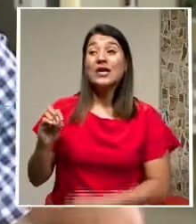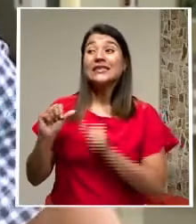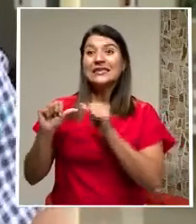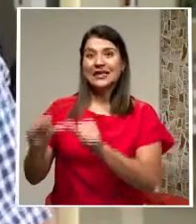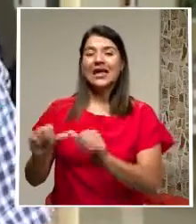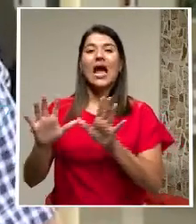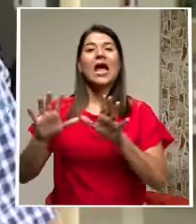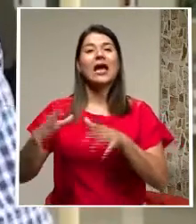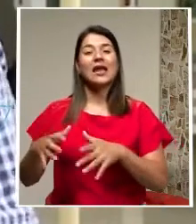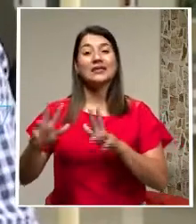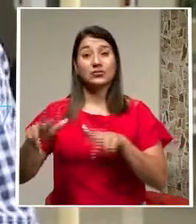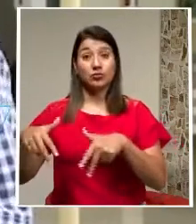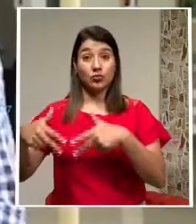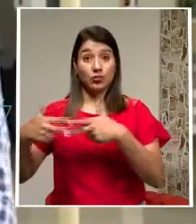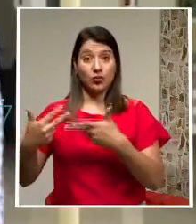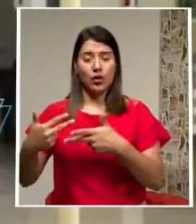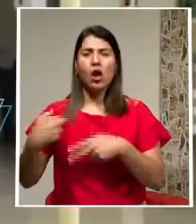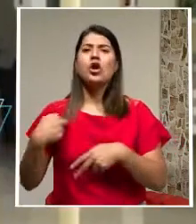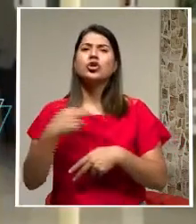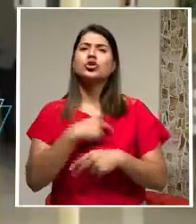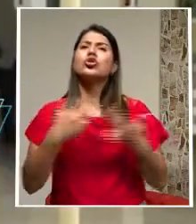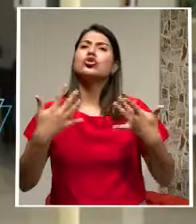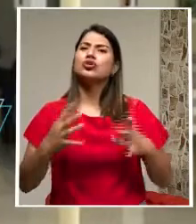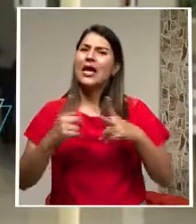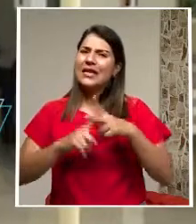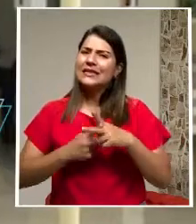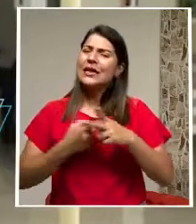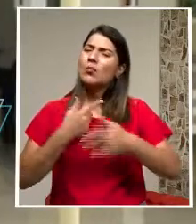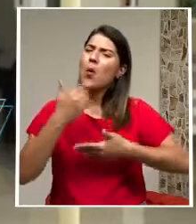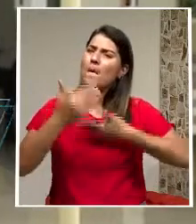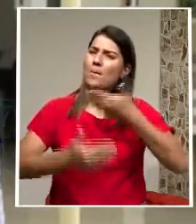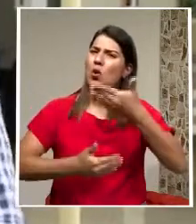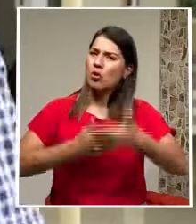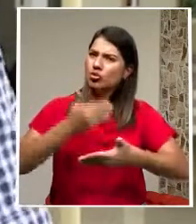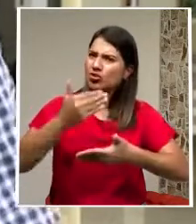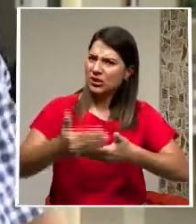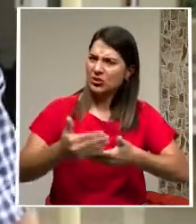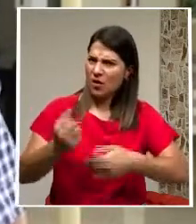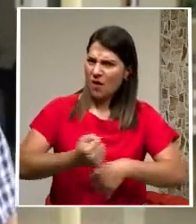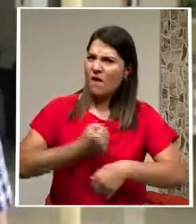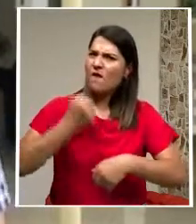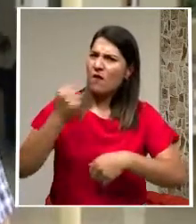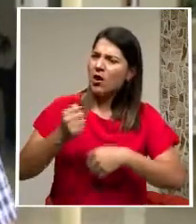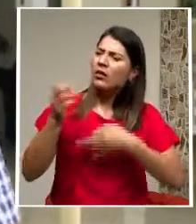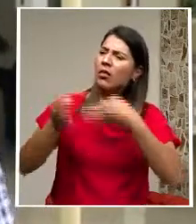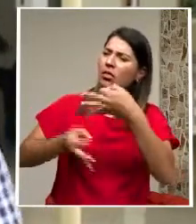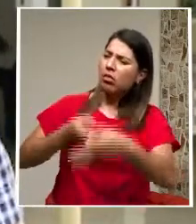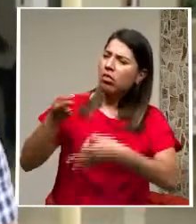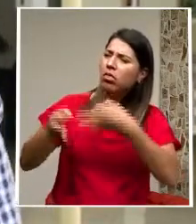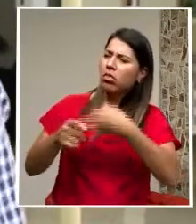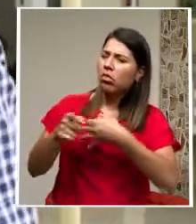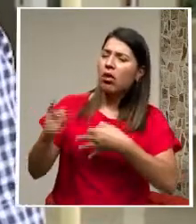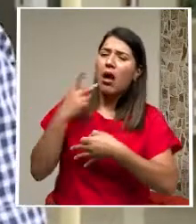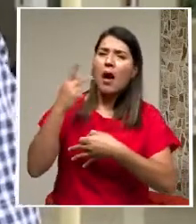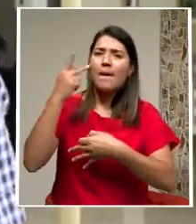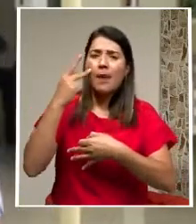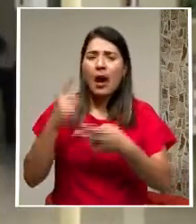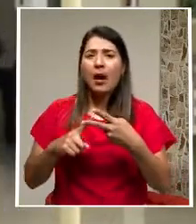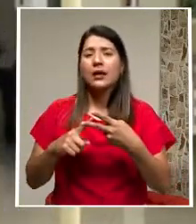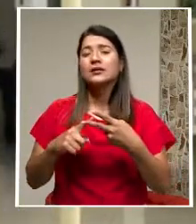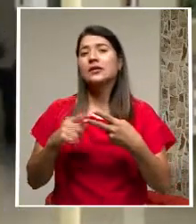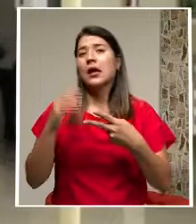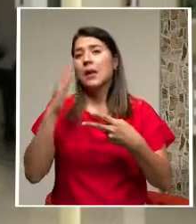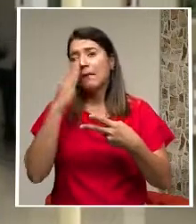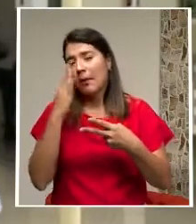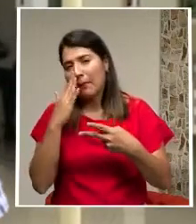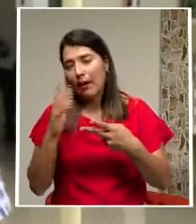Nosotros Hemos iniciado Un fuerte proceso De convencimiento A padres Mares Directores Y docentes De que